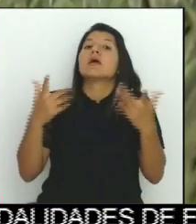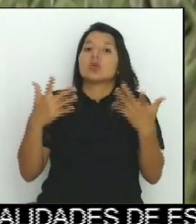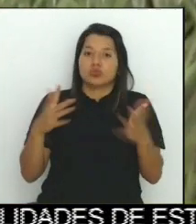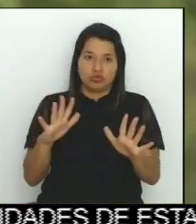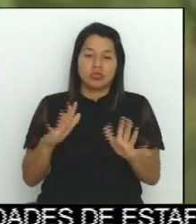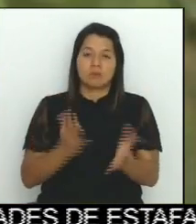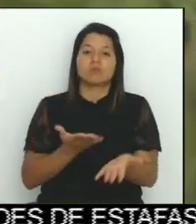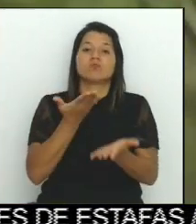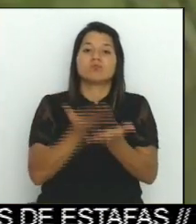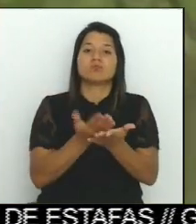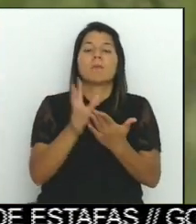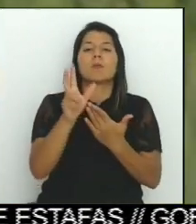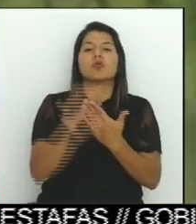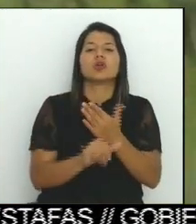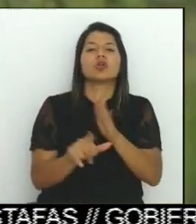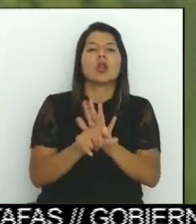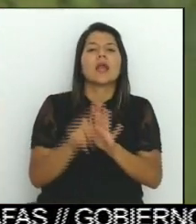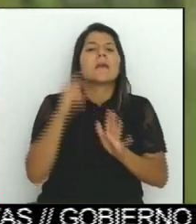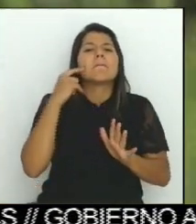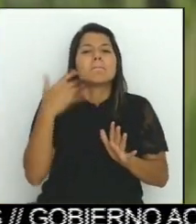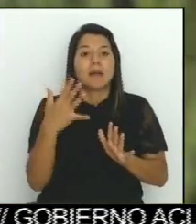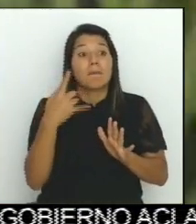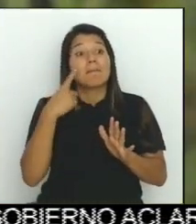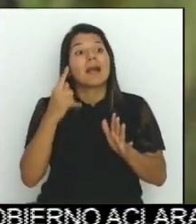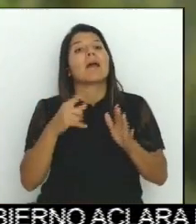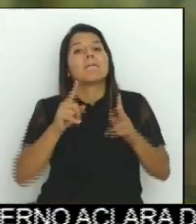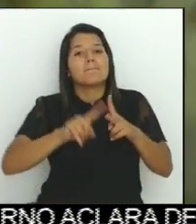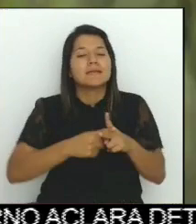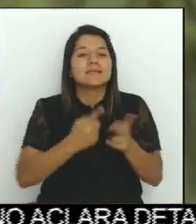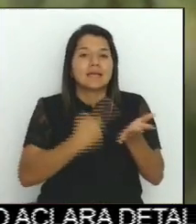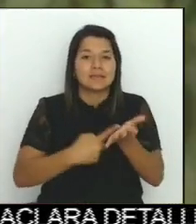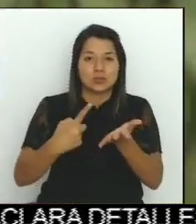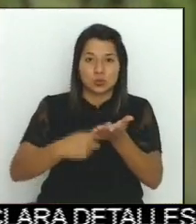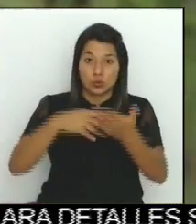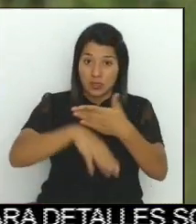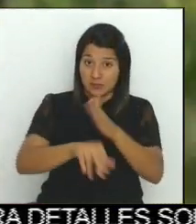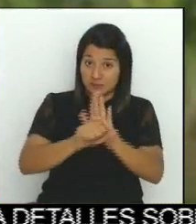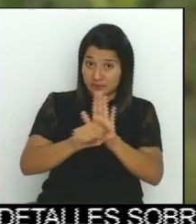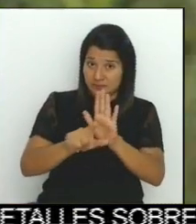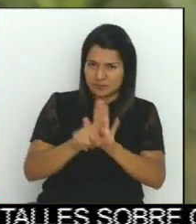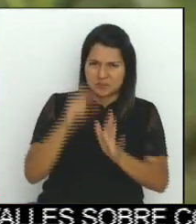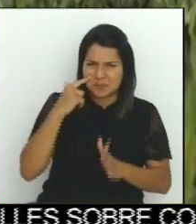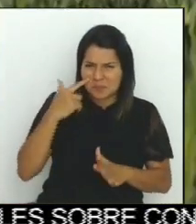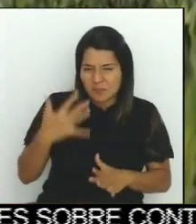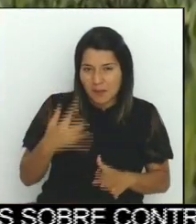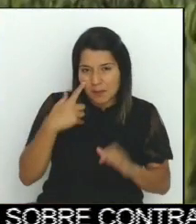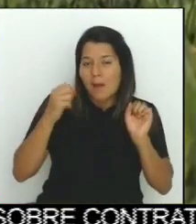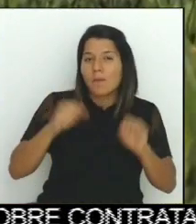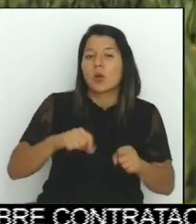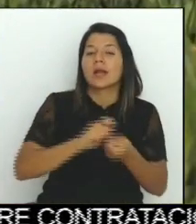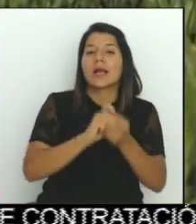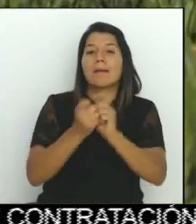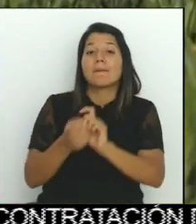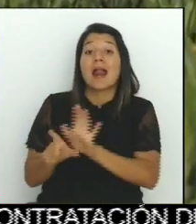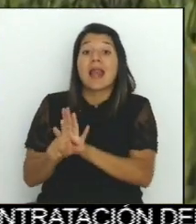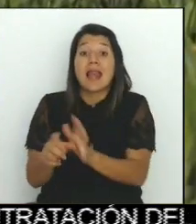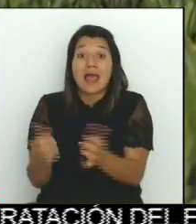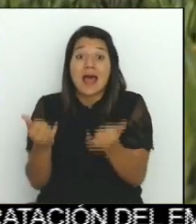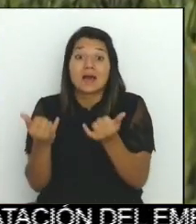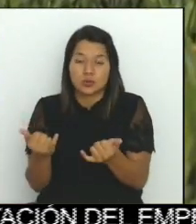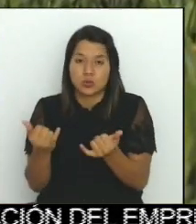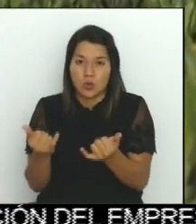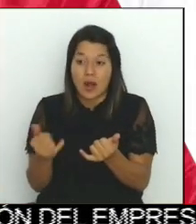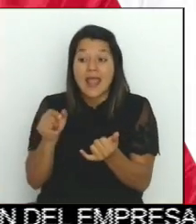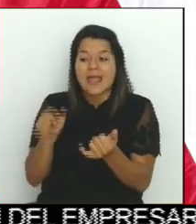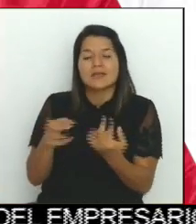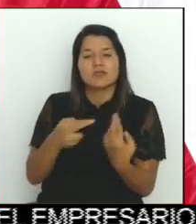para su pronta discusión en el Congreso, con el objetivo de reformar la legislación que rige el servicio fitosanitario